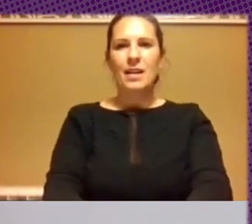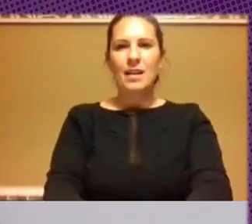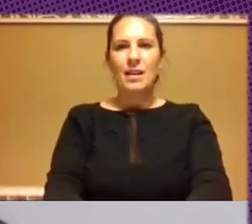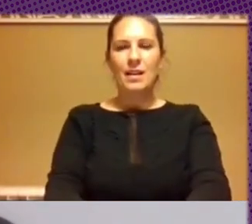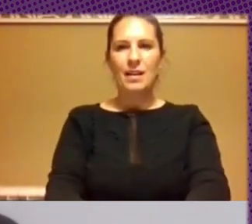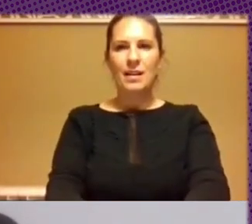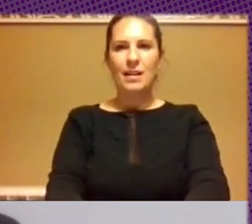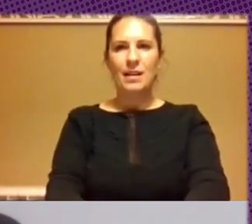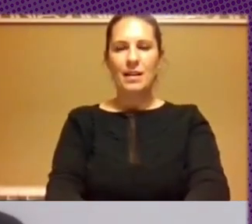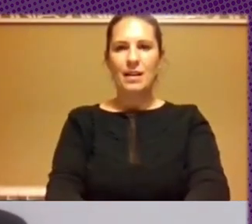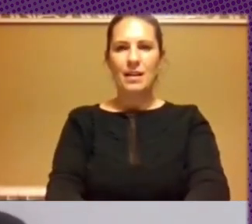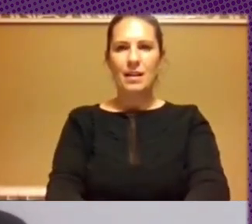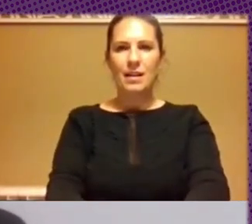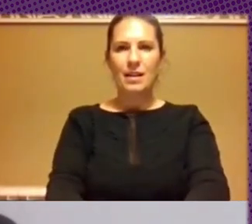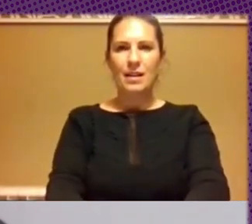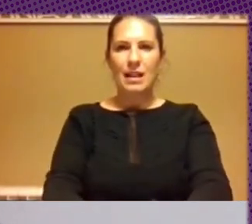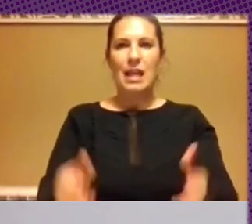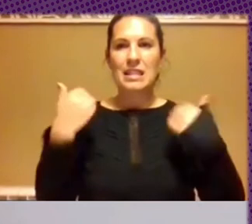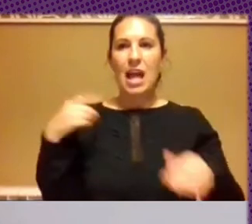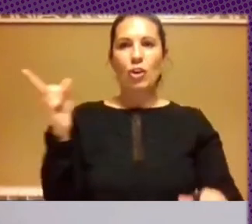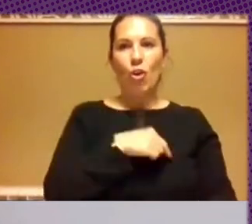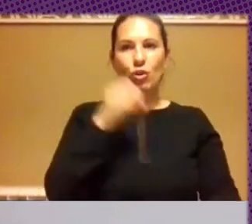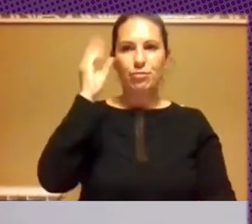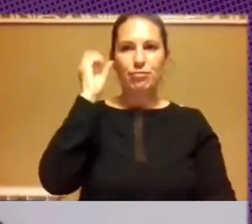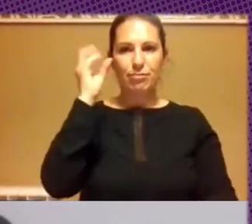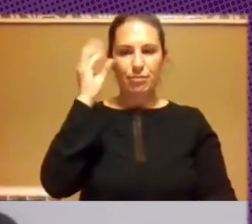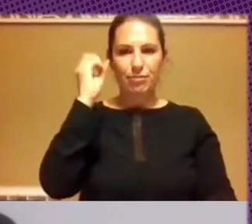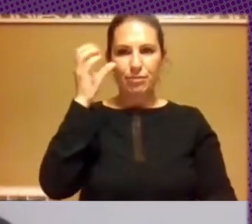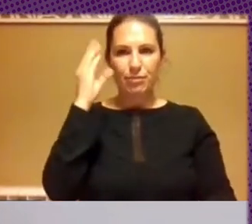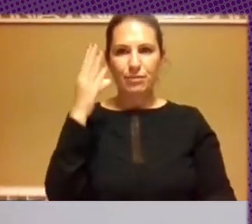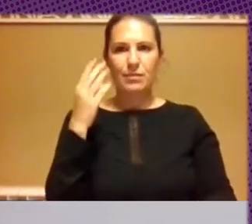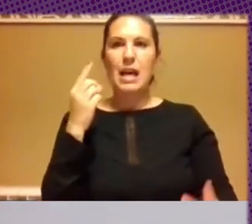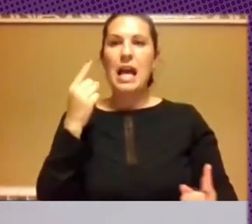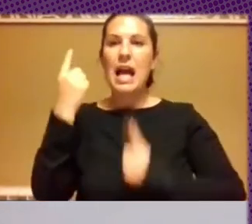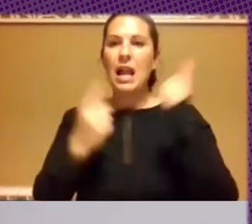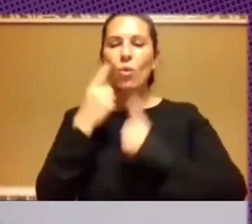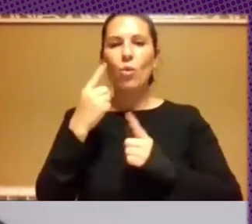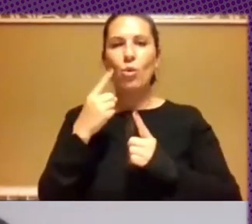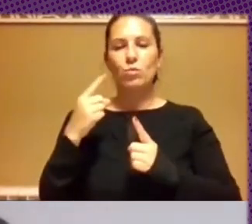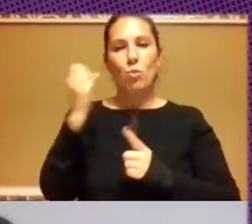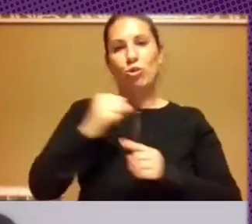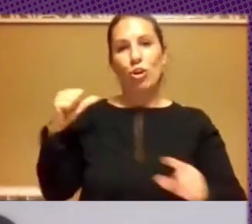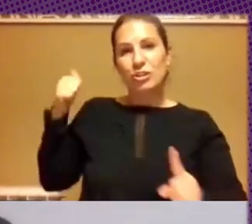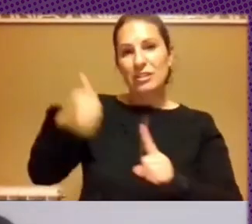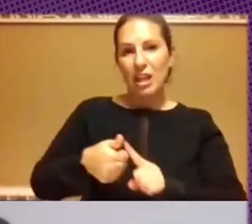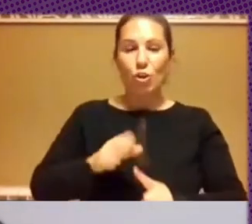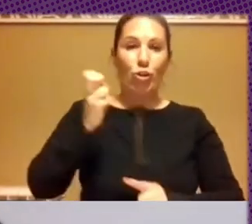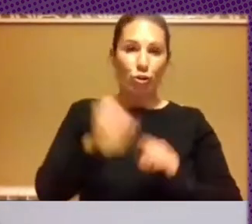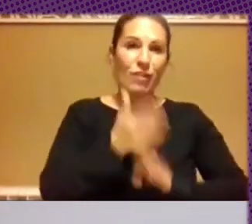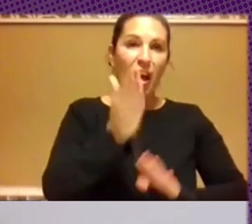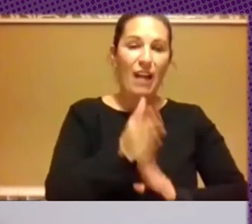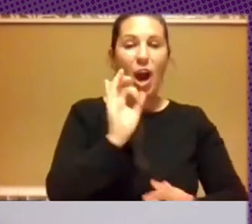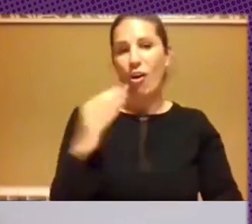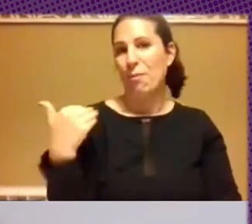las partes digamos ya expusieron su proyecto uno con un recorrido de muchos años otros que están en proceso o que llevan